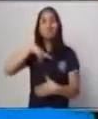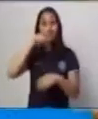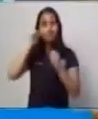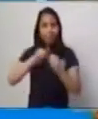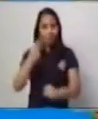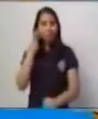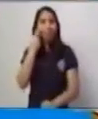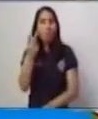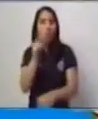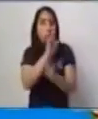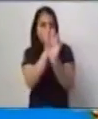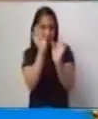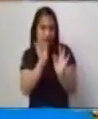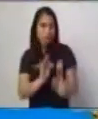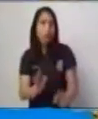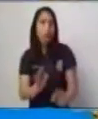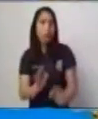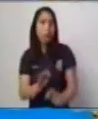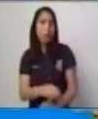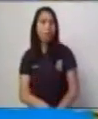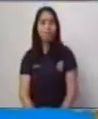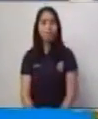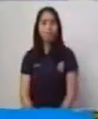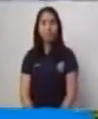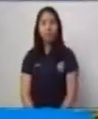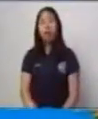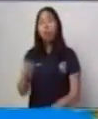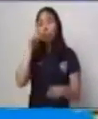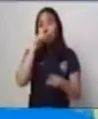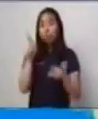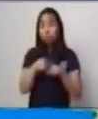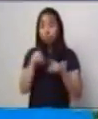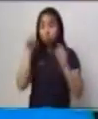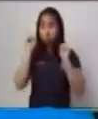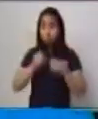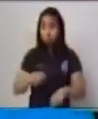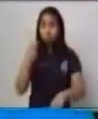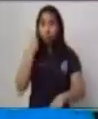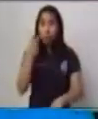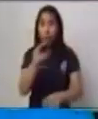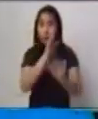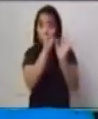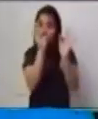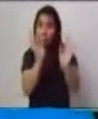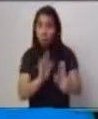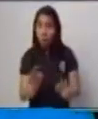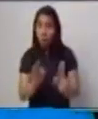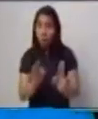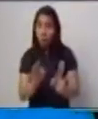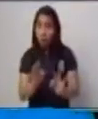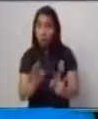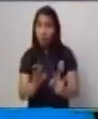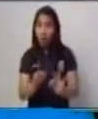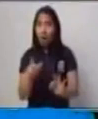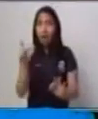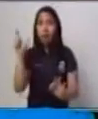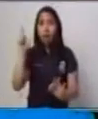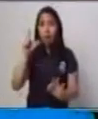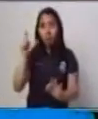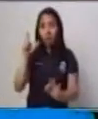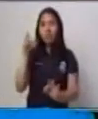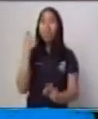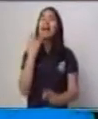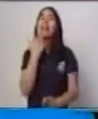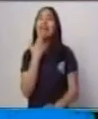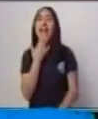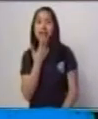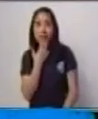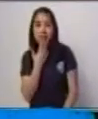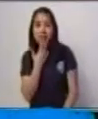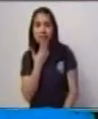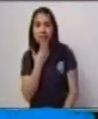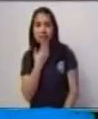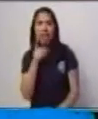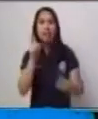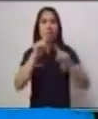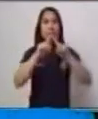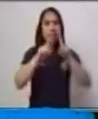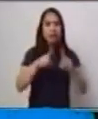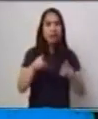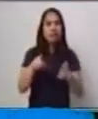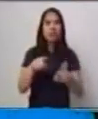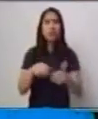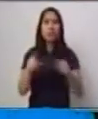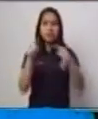También vemos la forma en nuestros crayones. Tenemos crayones que son hexagonales, tenemos crayones que son triangulares,